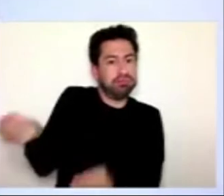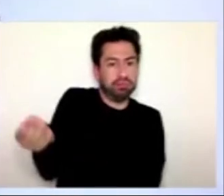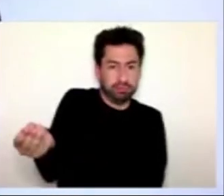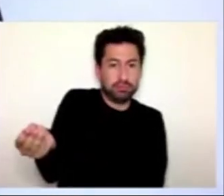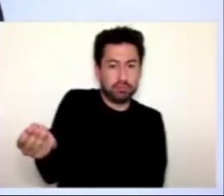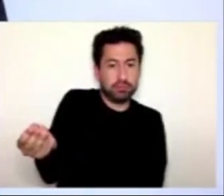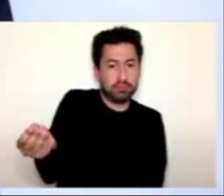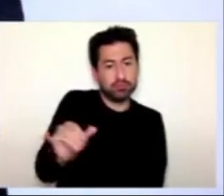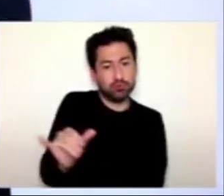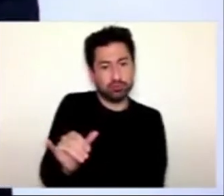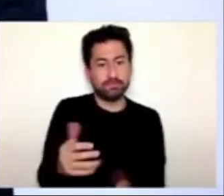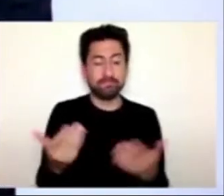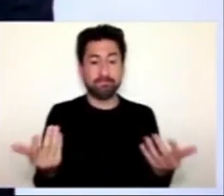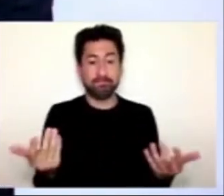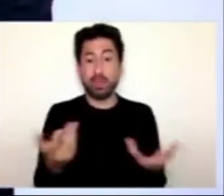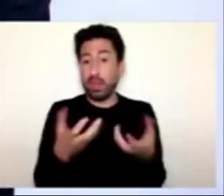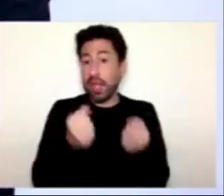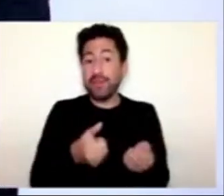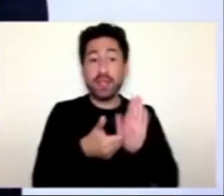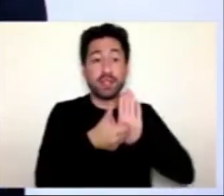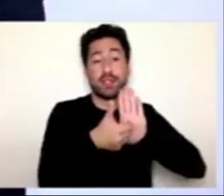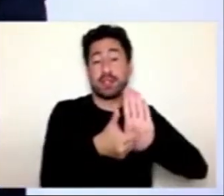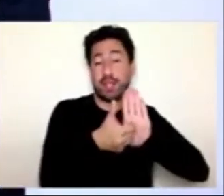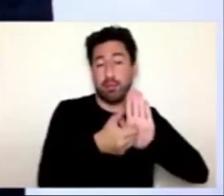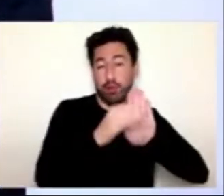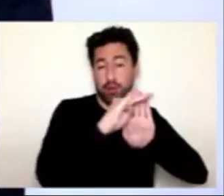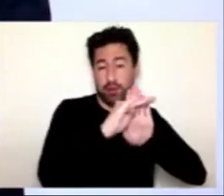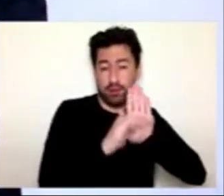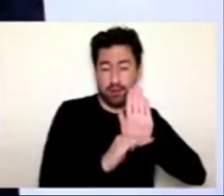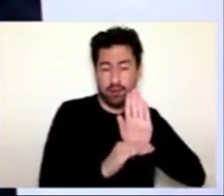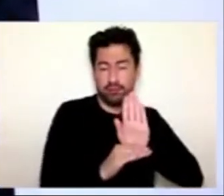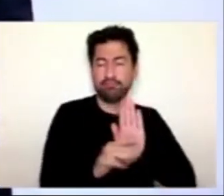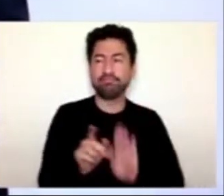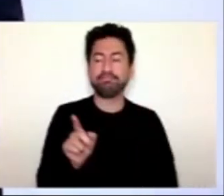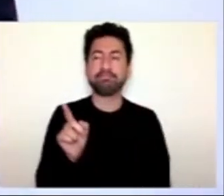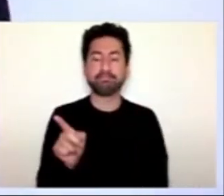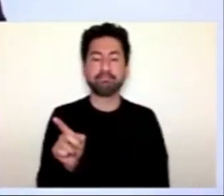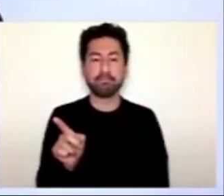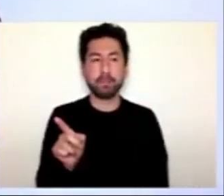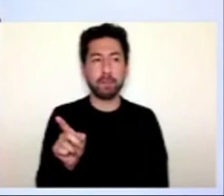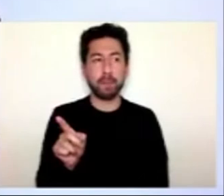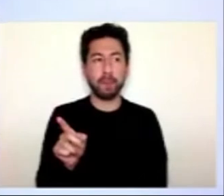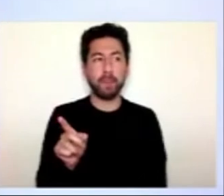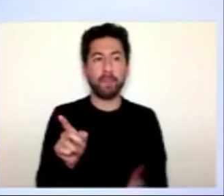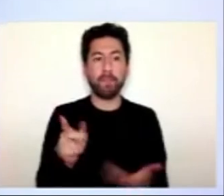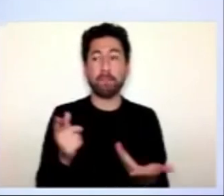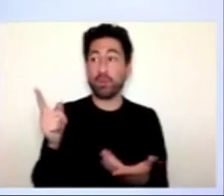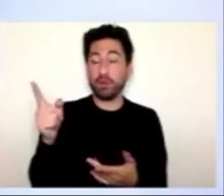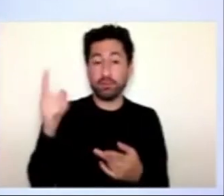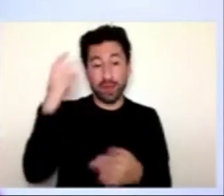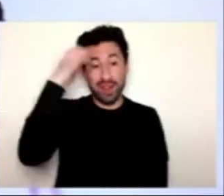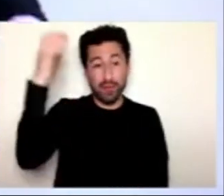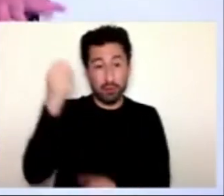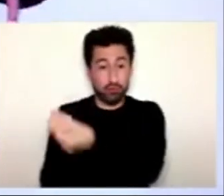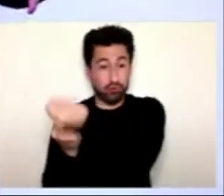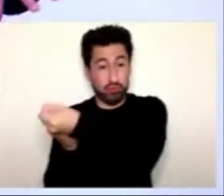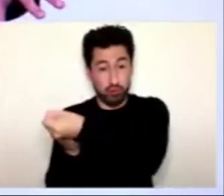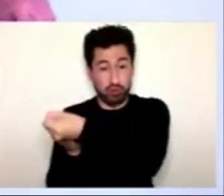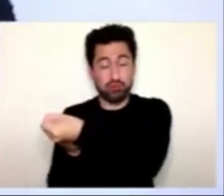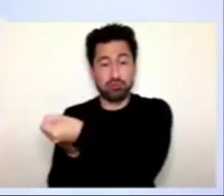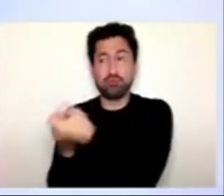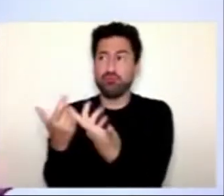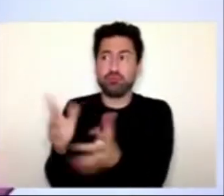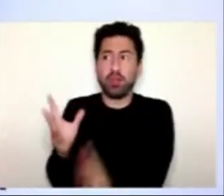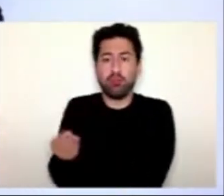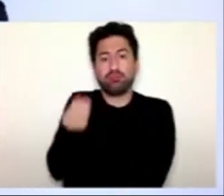ejemplos quisiera mencionar. En el caso de los apoyos al sector público, hemos dado en esta